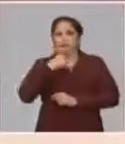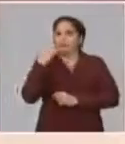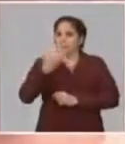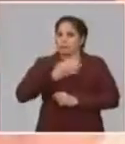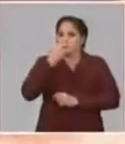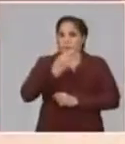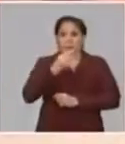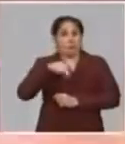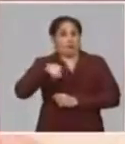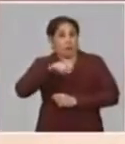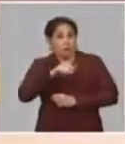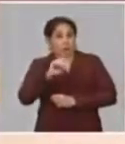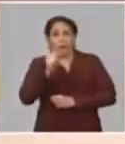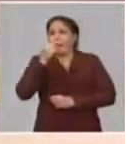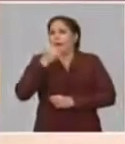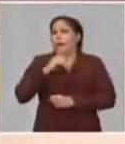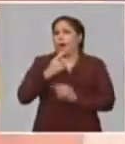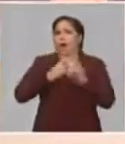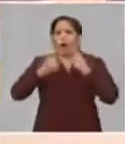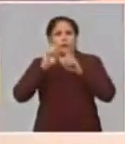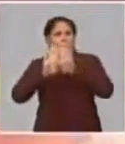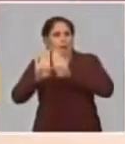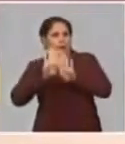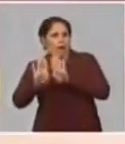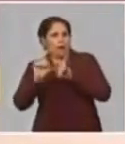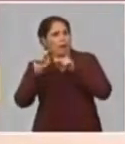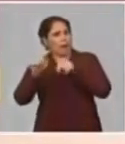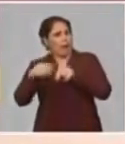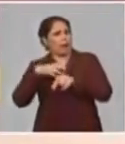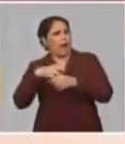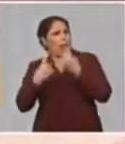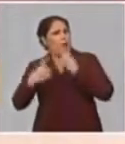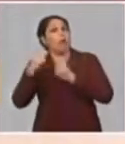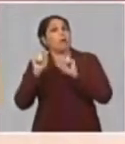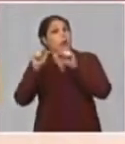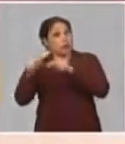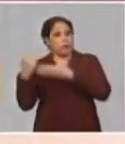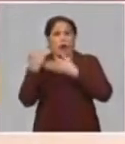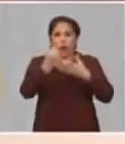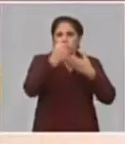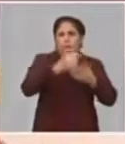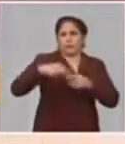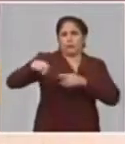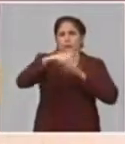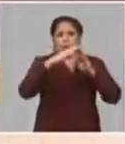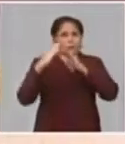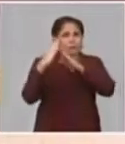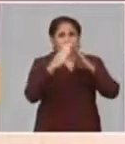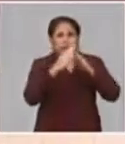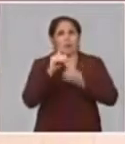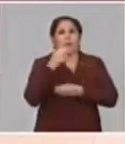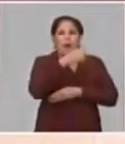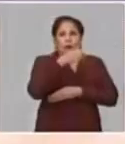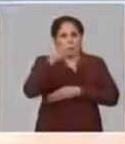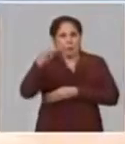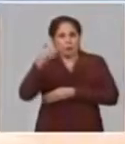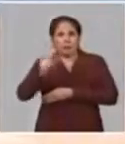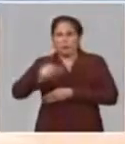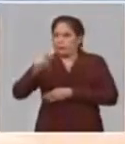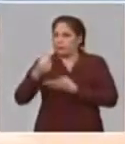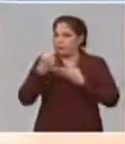Ahora sí hay un momento que entra algo que a la shopping, que entra a la tienda, ella está siempre ayudando a toda la comunidad.